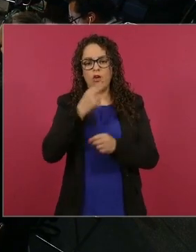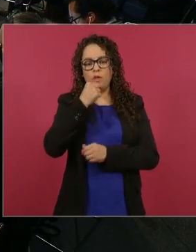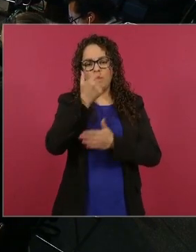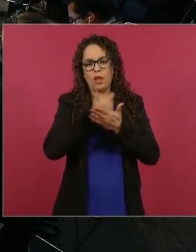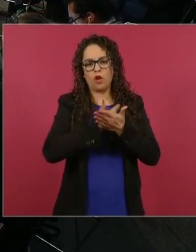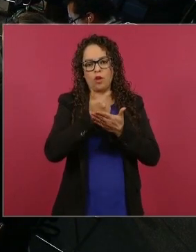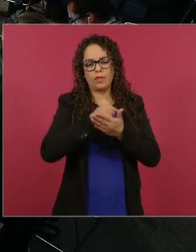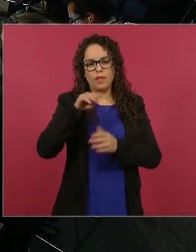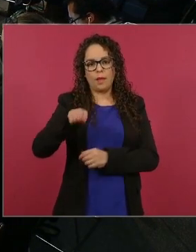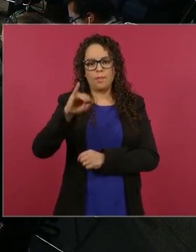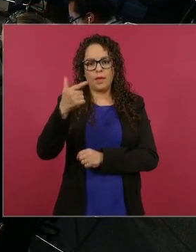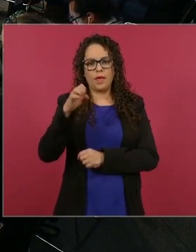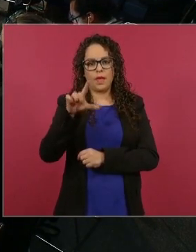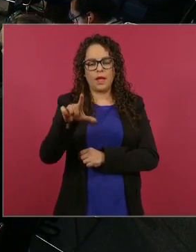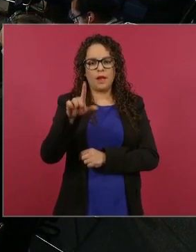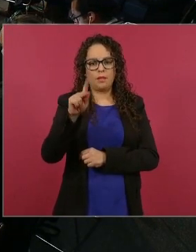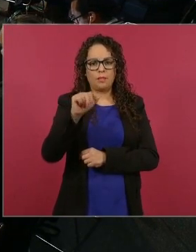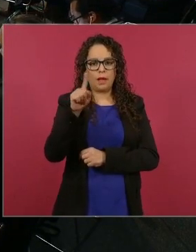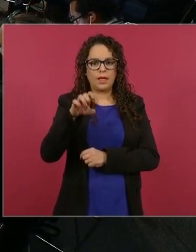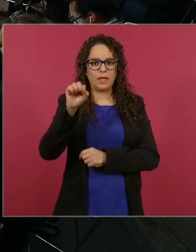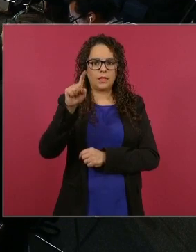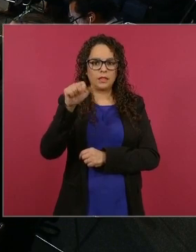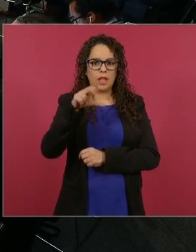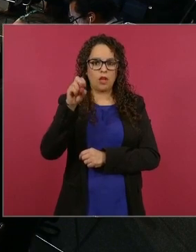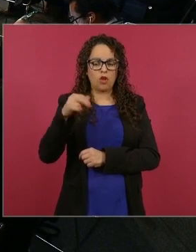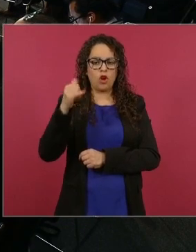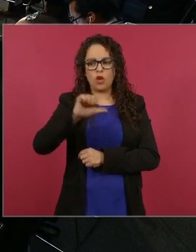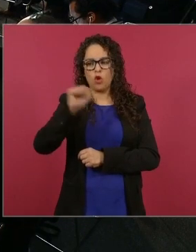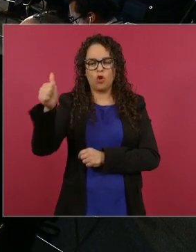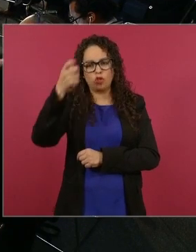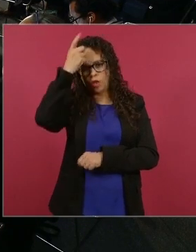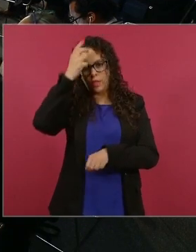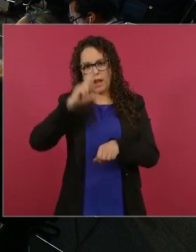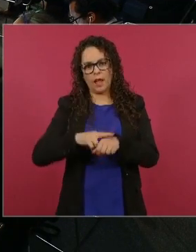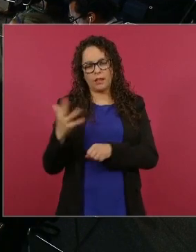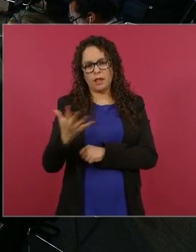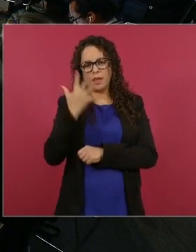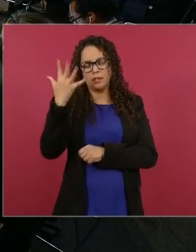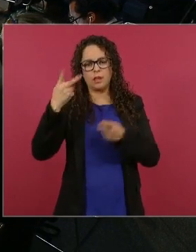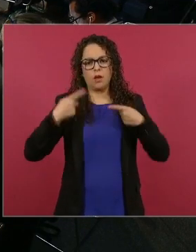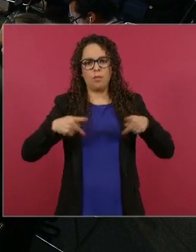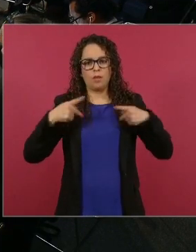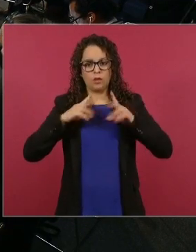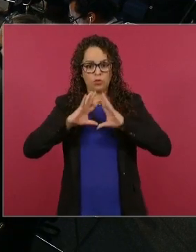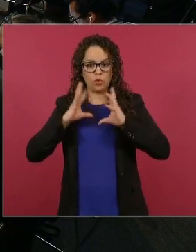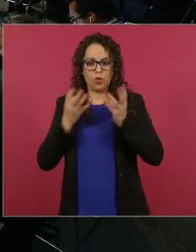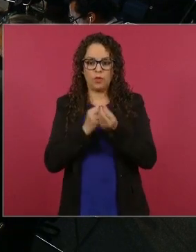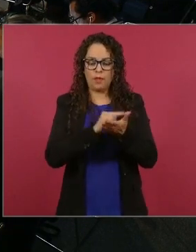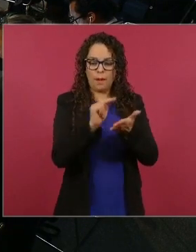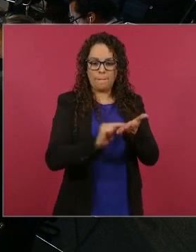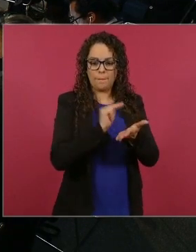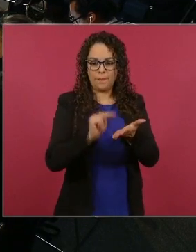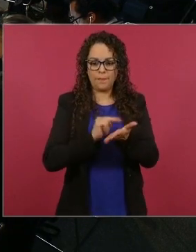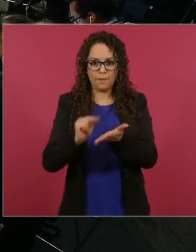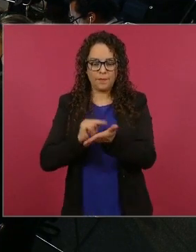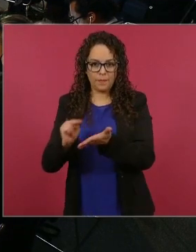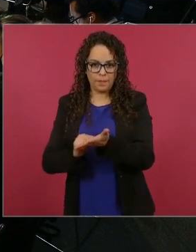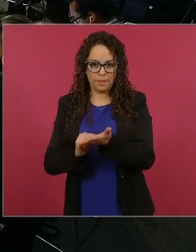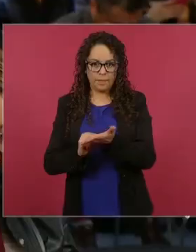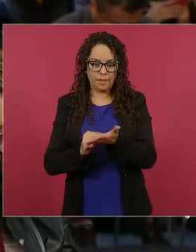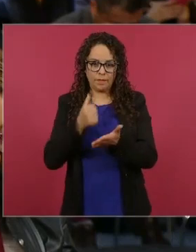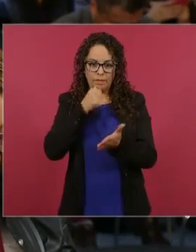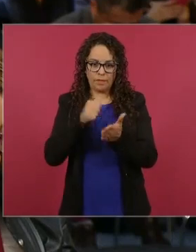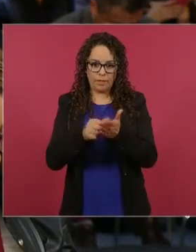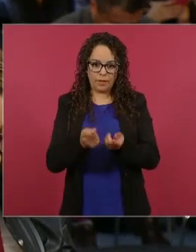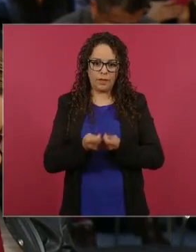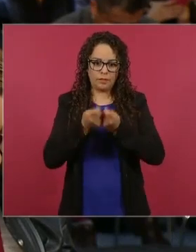Paz Estañol y cinco directivos más en última instancia señor presidente el